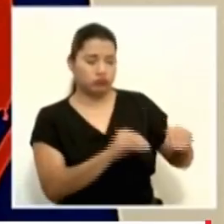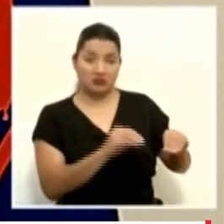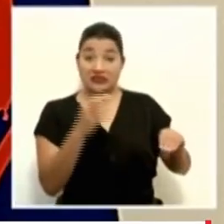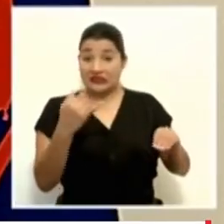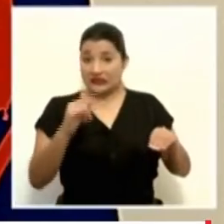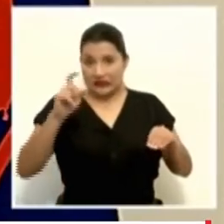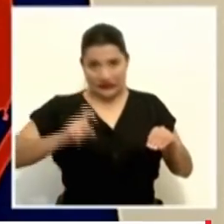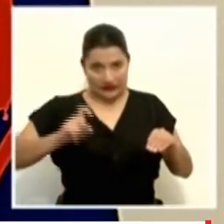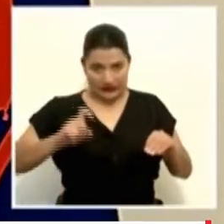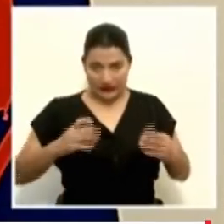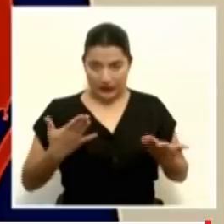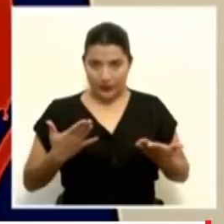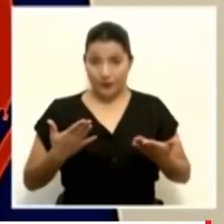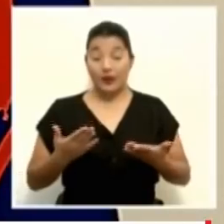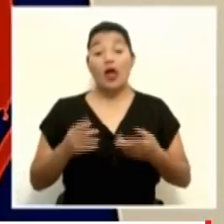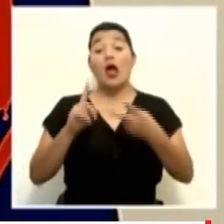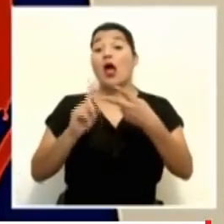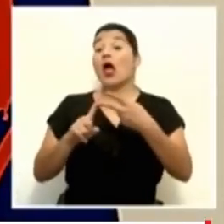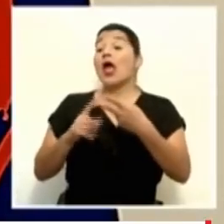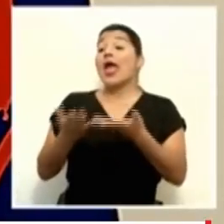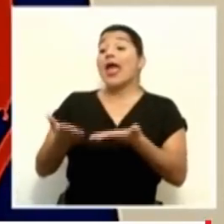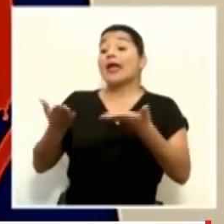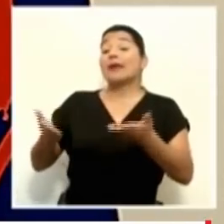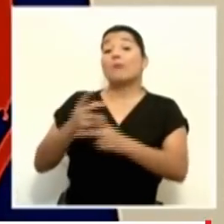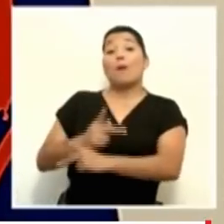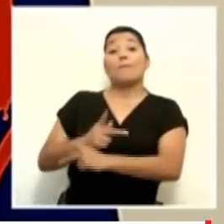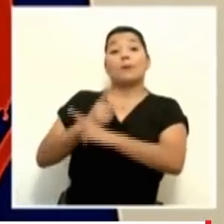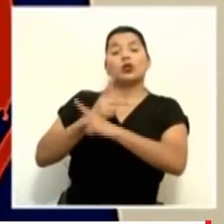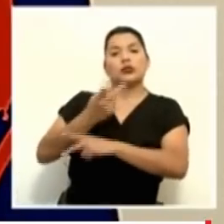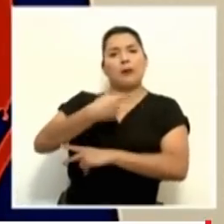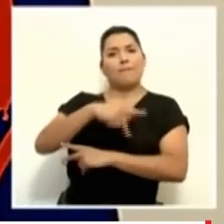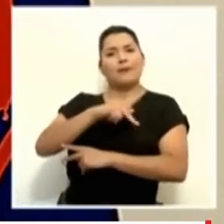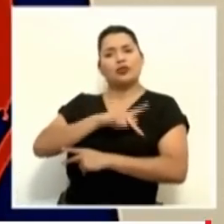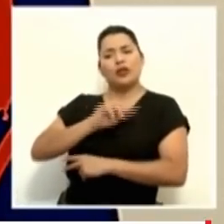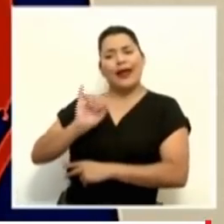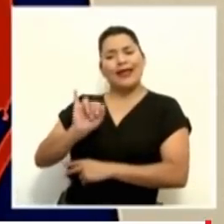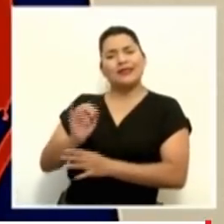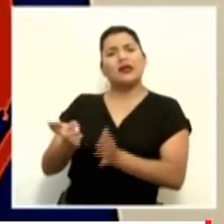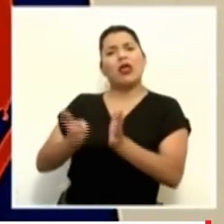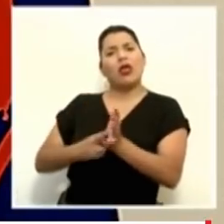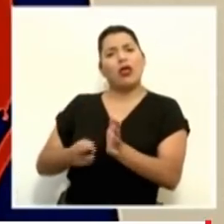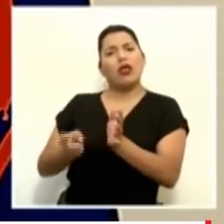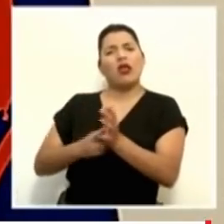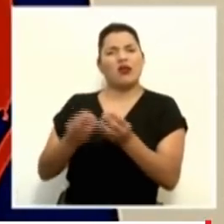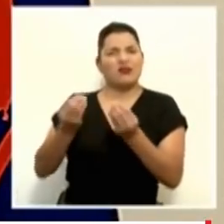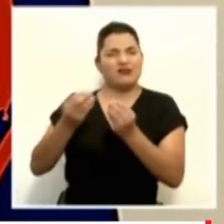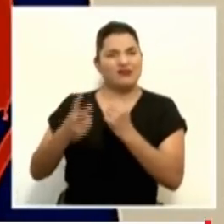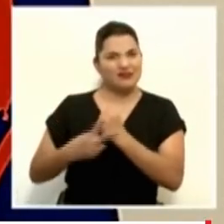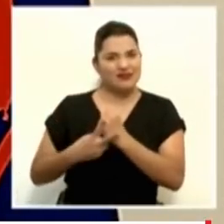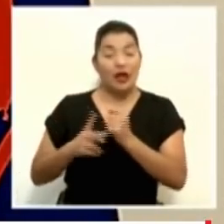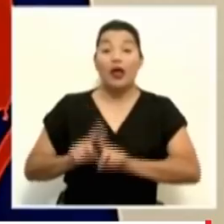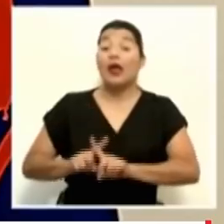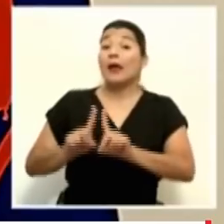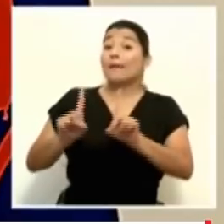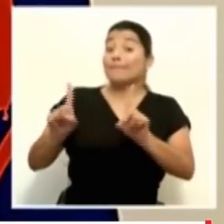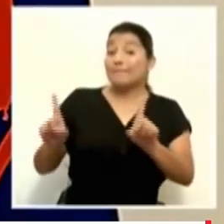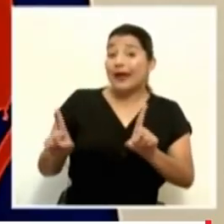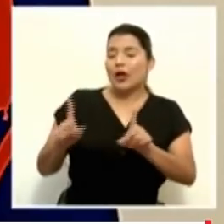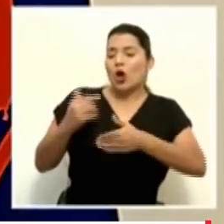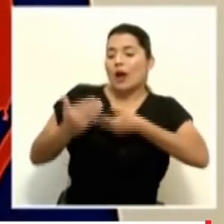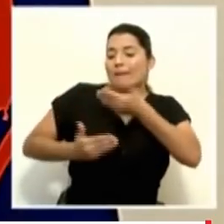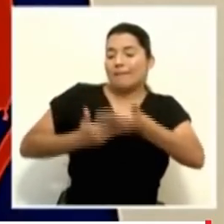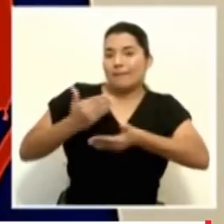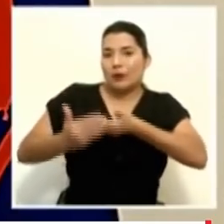Equipo de protección personal. Esto lo hemos reiterado muchas veces, pero la logística de